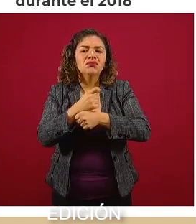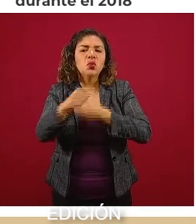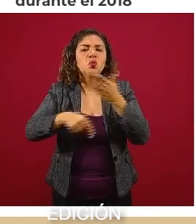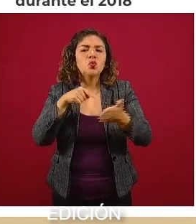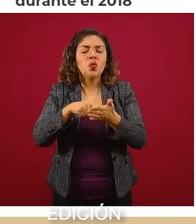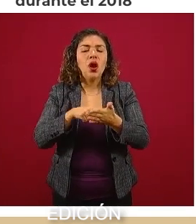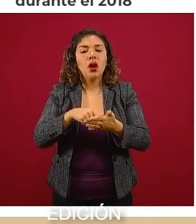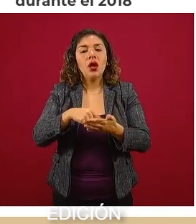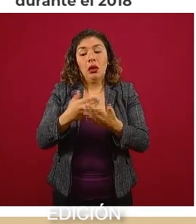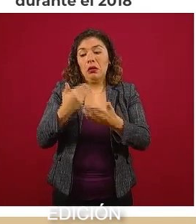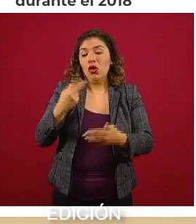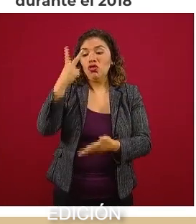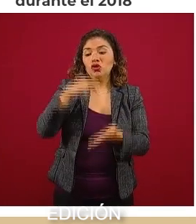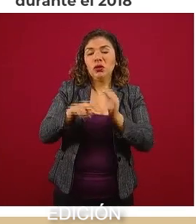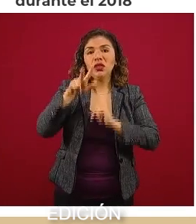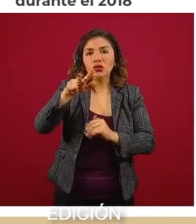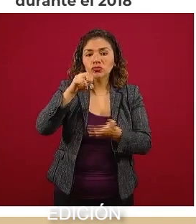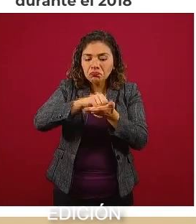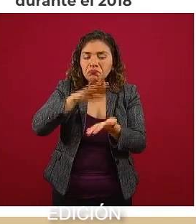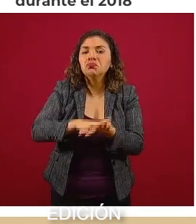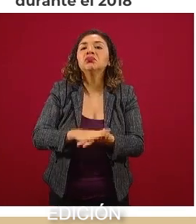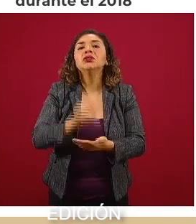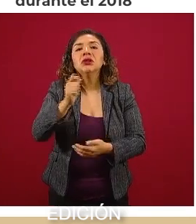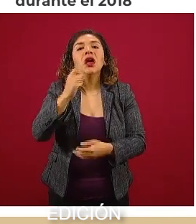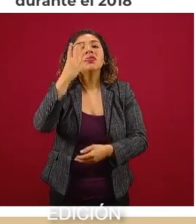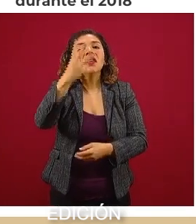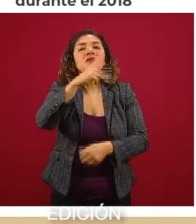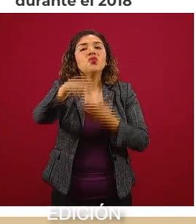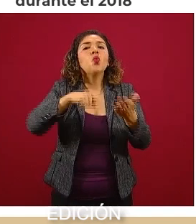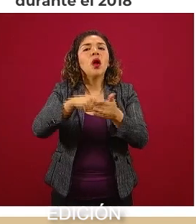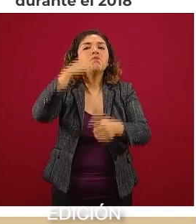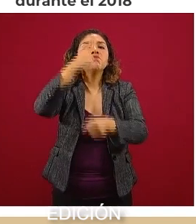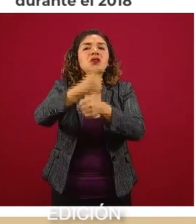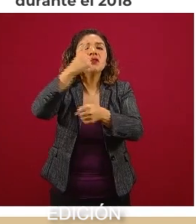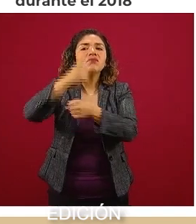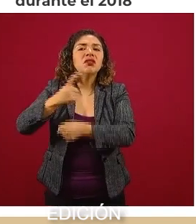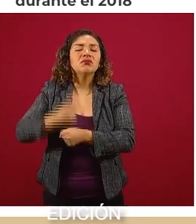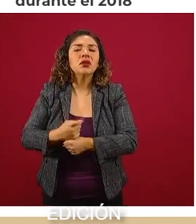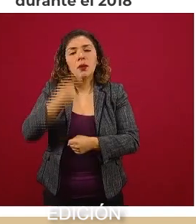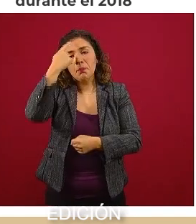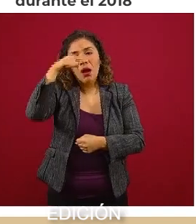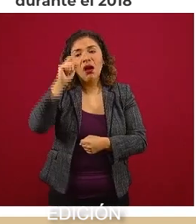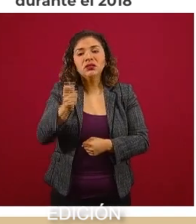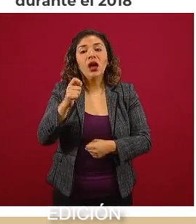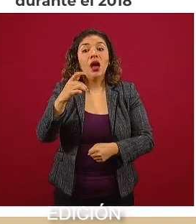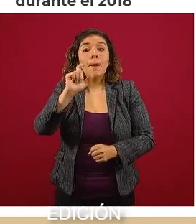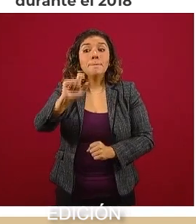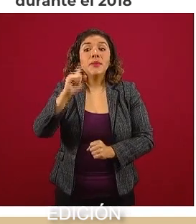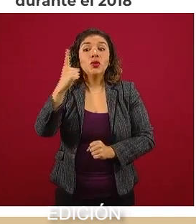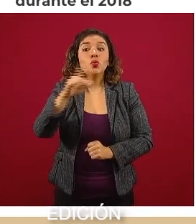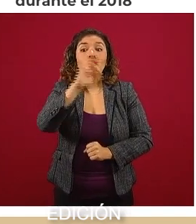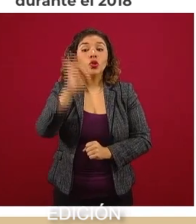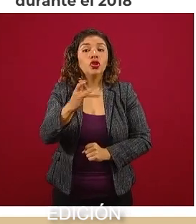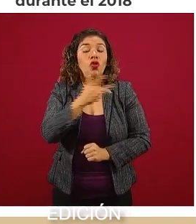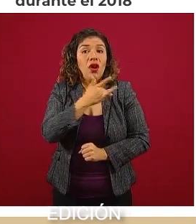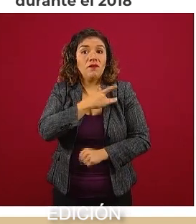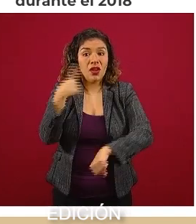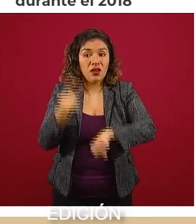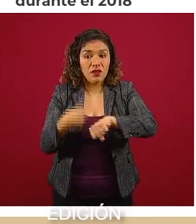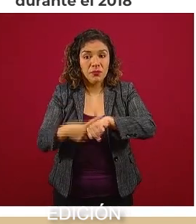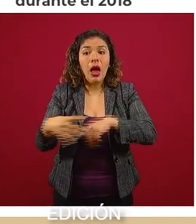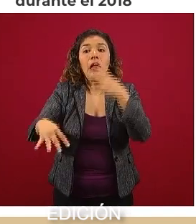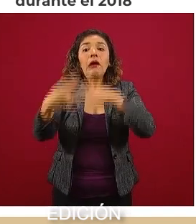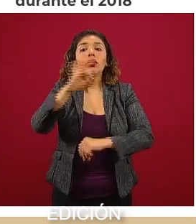2018 los primeros lugares. Y se muestra ahí 21 por ciento de enfermedad cardiovascular, 14 por ciento de